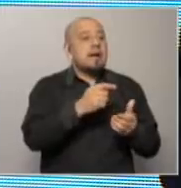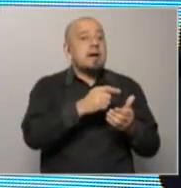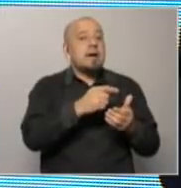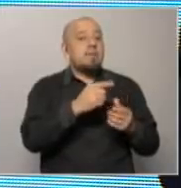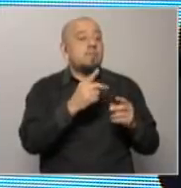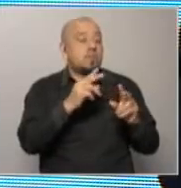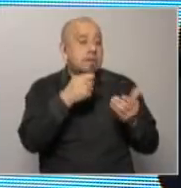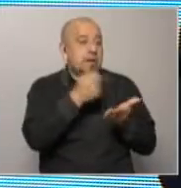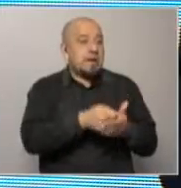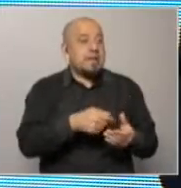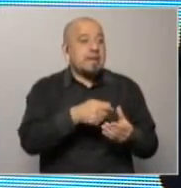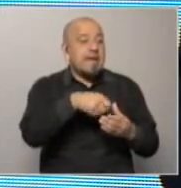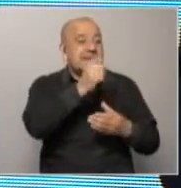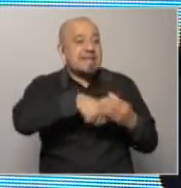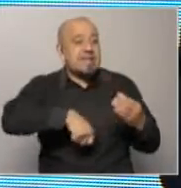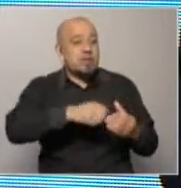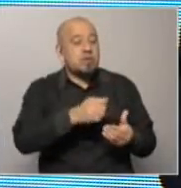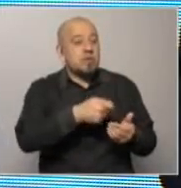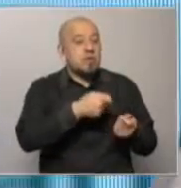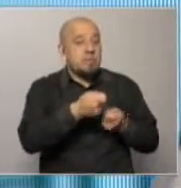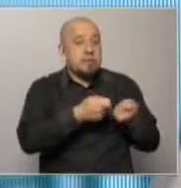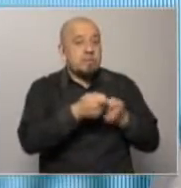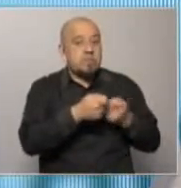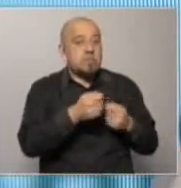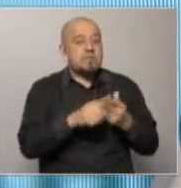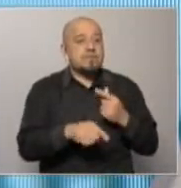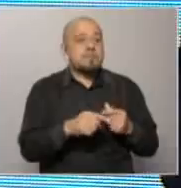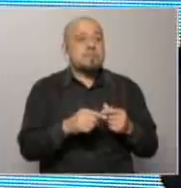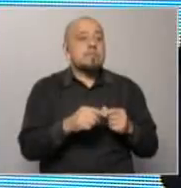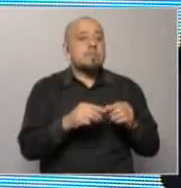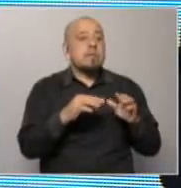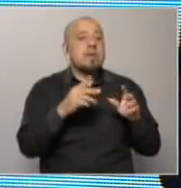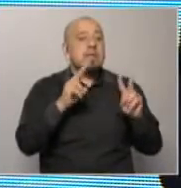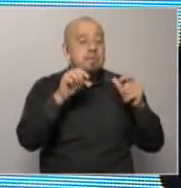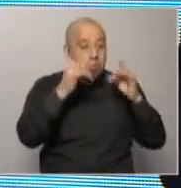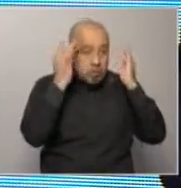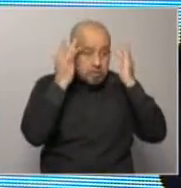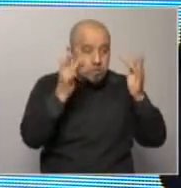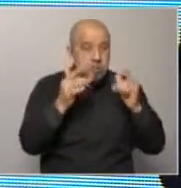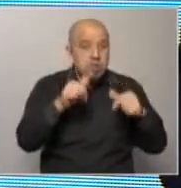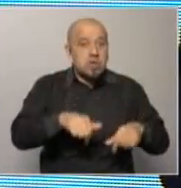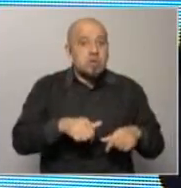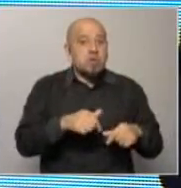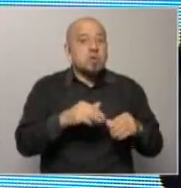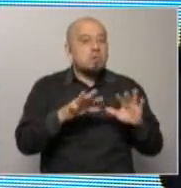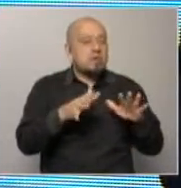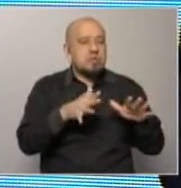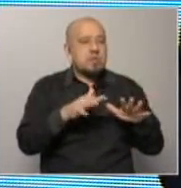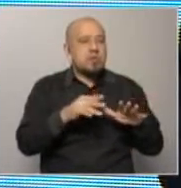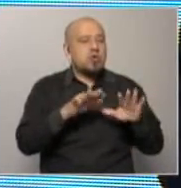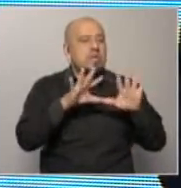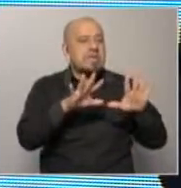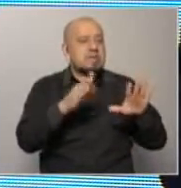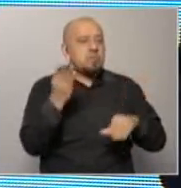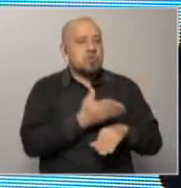por decir de alguna manera que eran los intereses o sea 2 de cada 10 pesos era más que lo que se dedicaba a educación y en el último año estábamos hablando cerca de 10